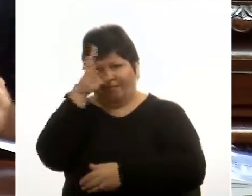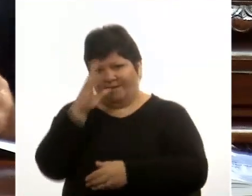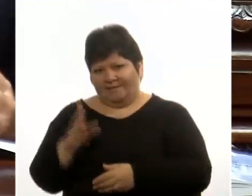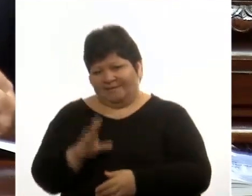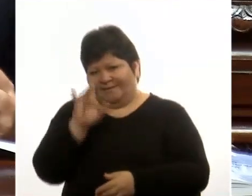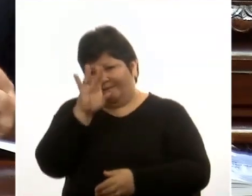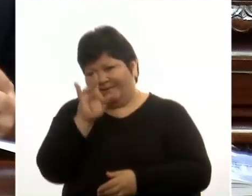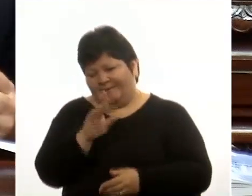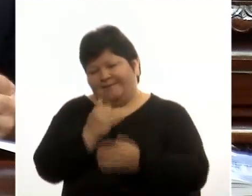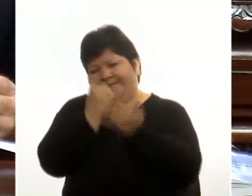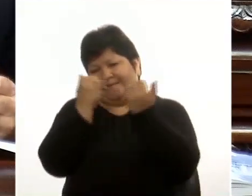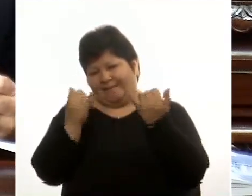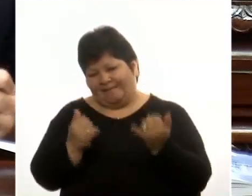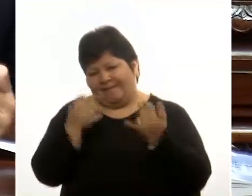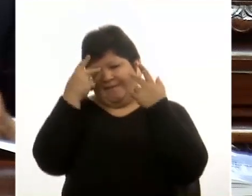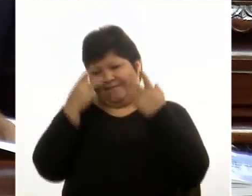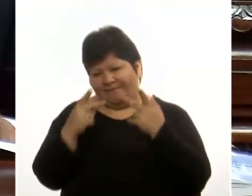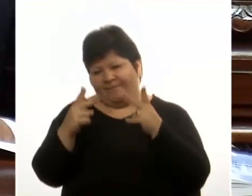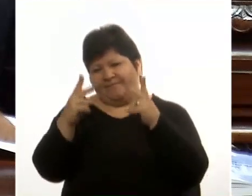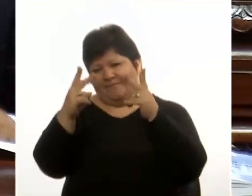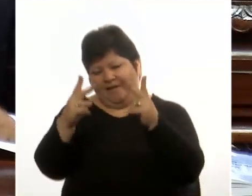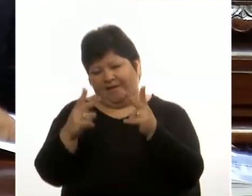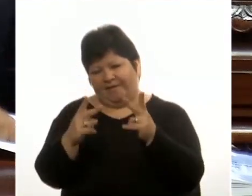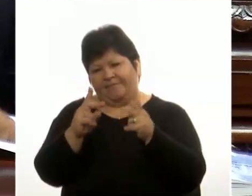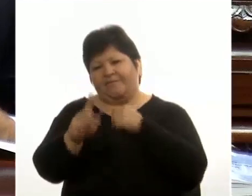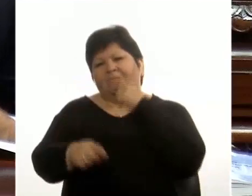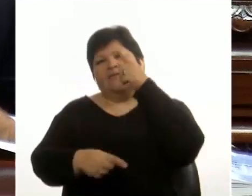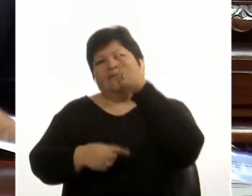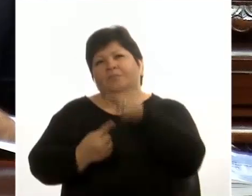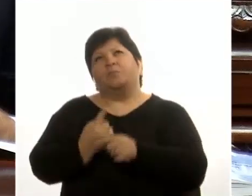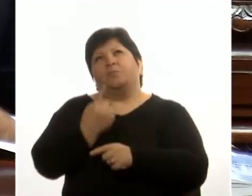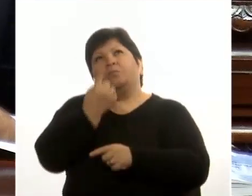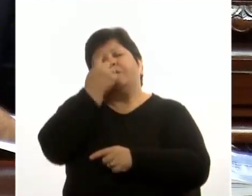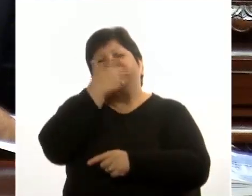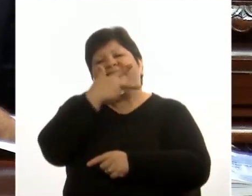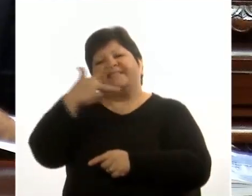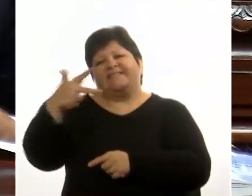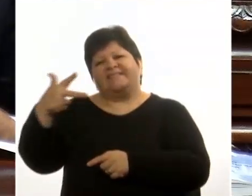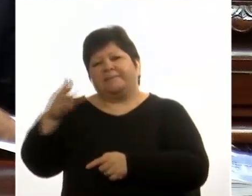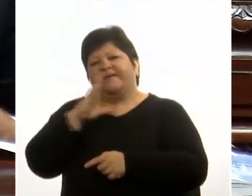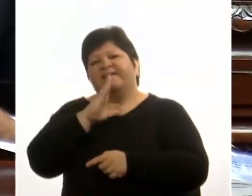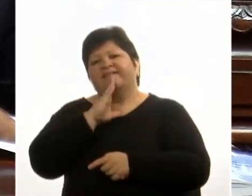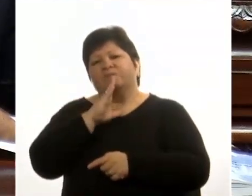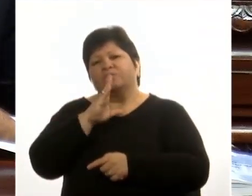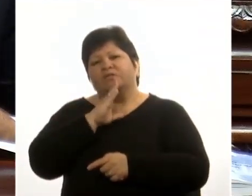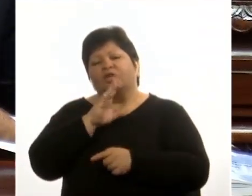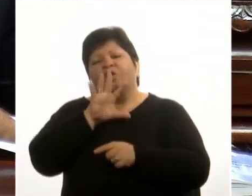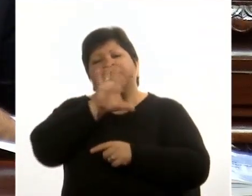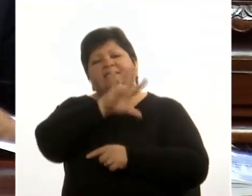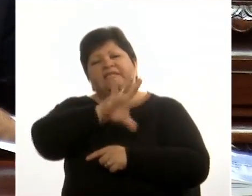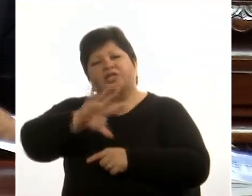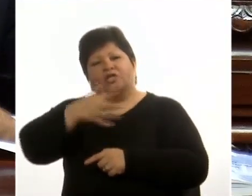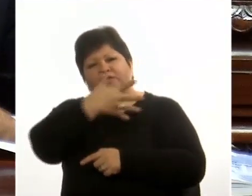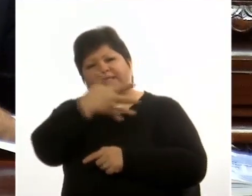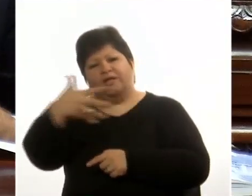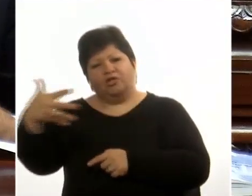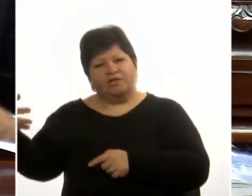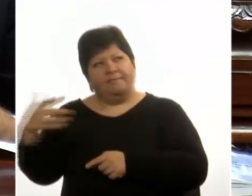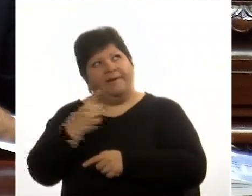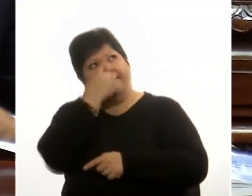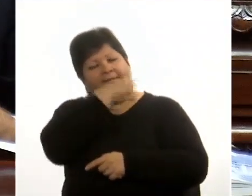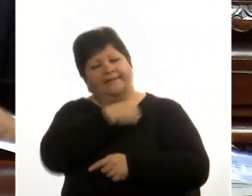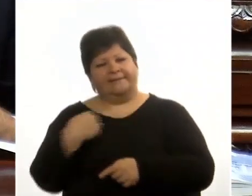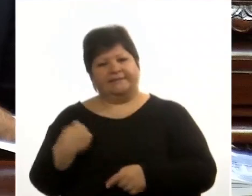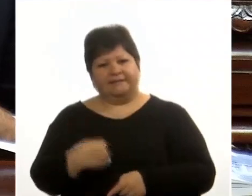días de viaje. Así llegar a Estados Unidos lleva 3 semanas y a China 5. Un contenedor